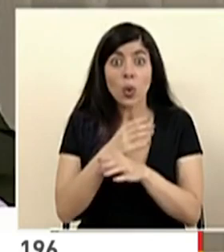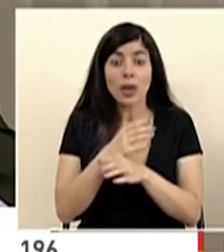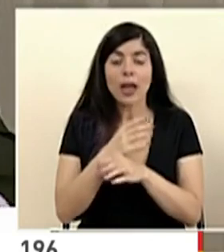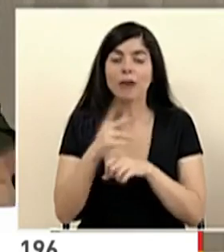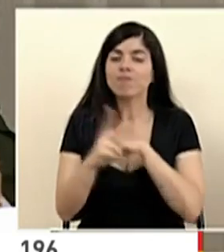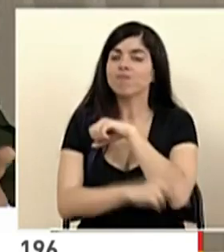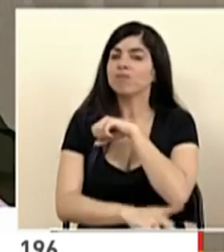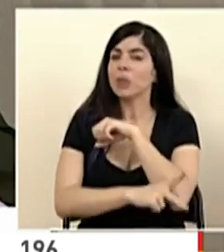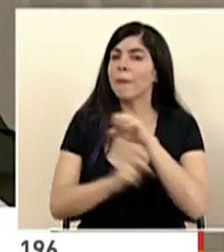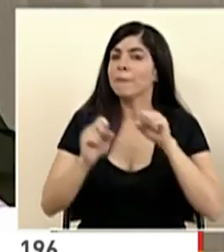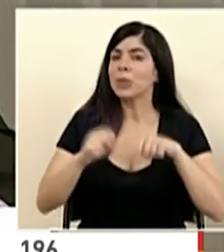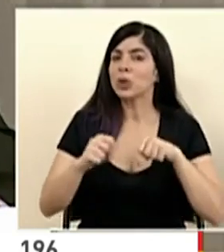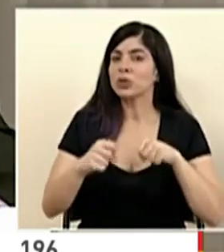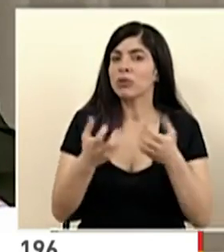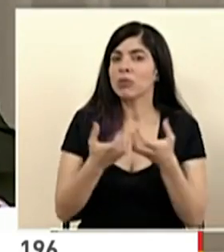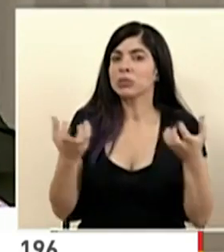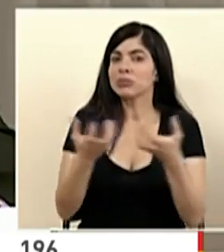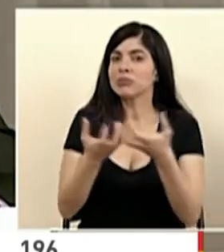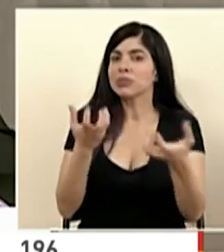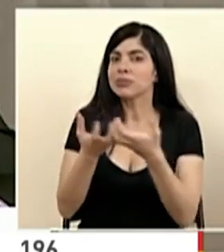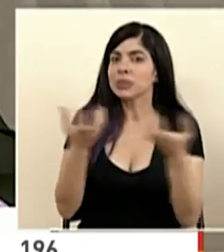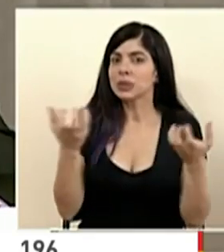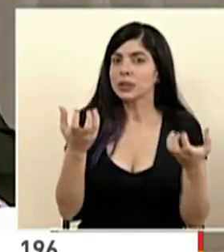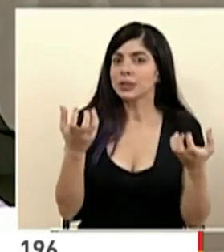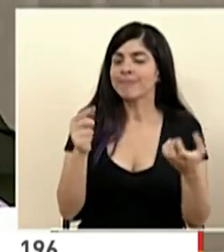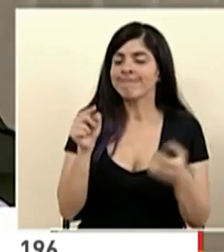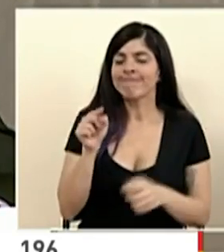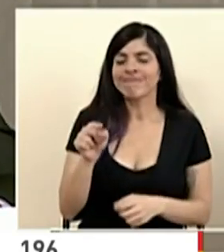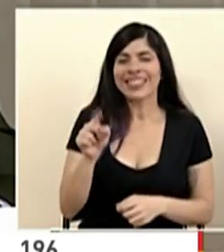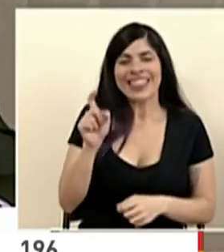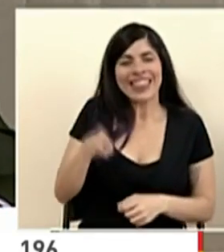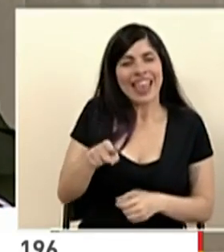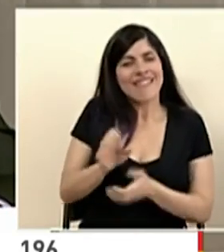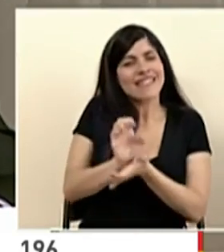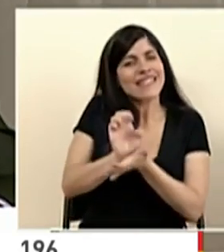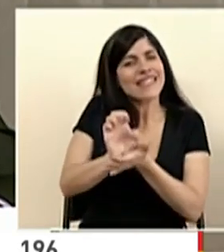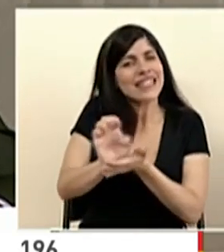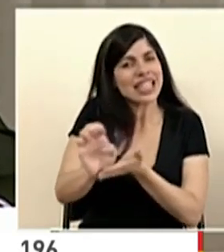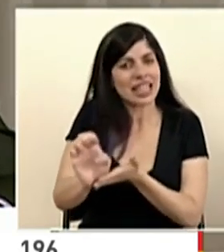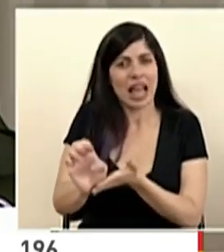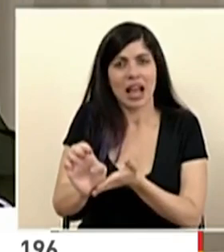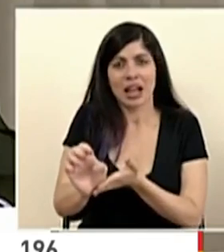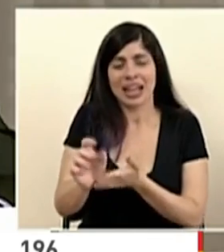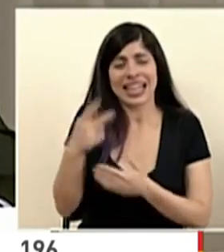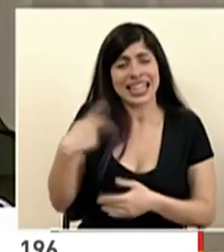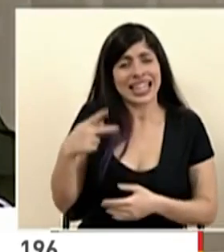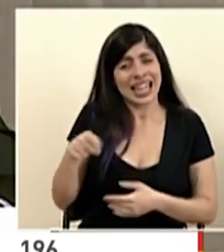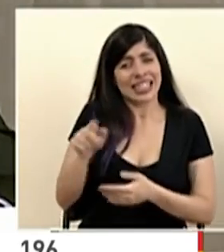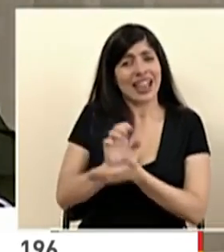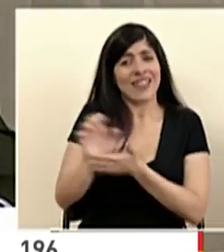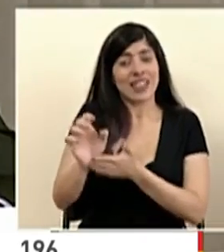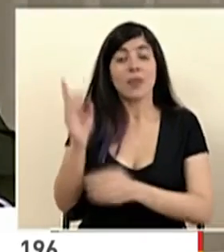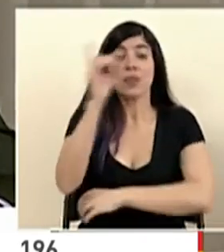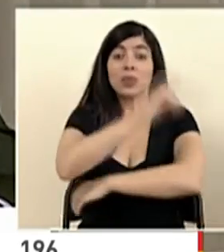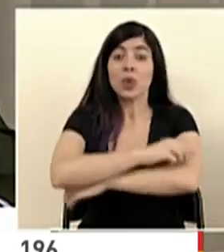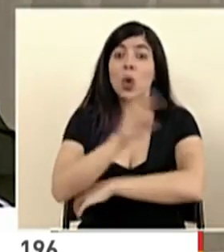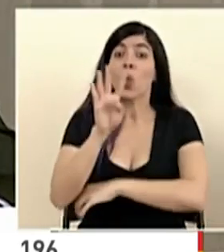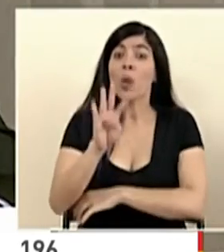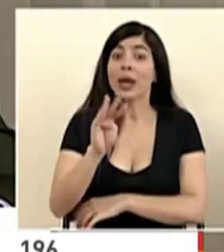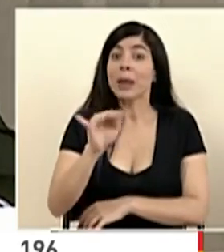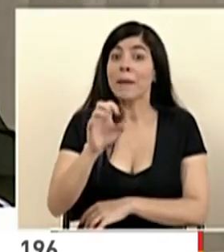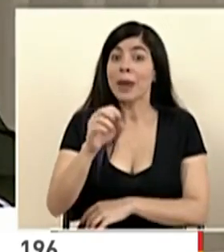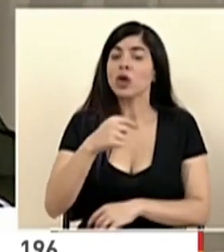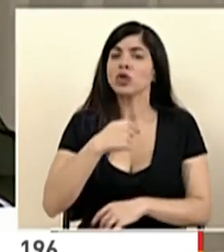país que podría dividirse. Eso es lo que tenemos que evitar a todo riesgo. El día 4 de mayo